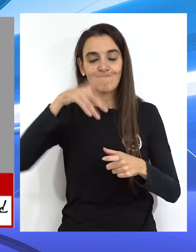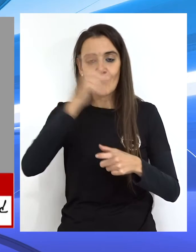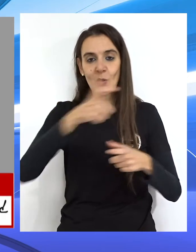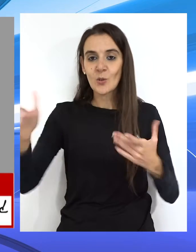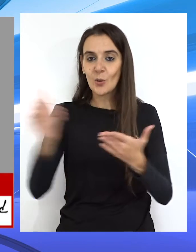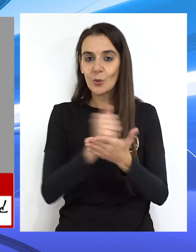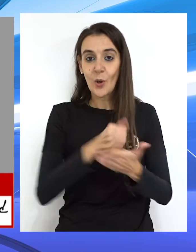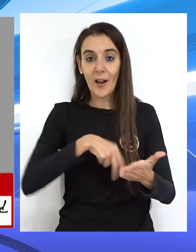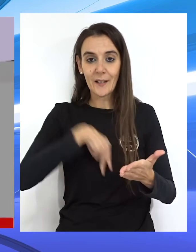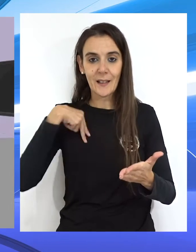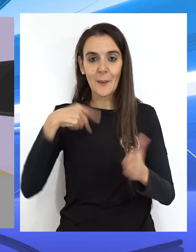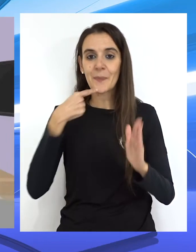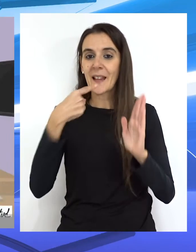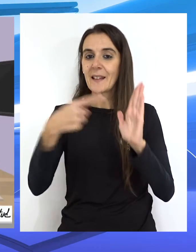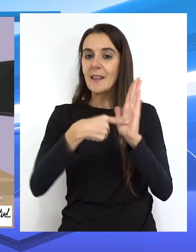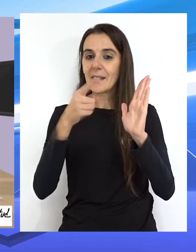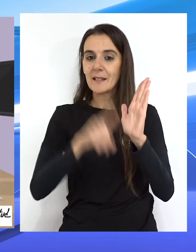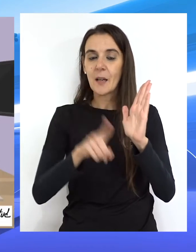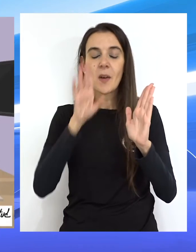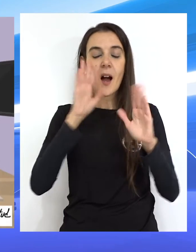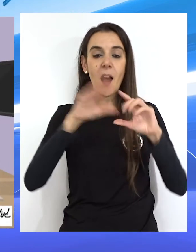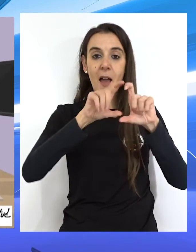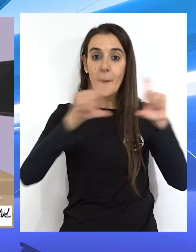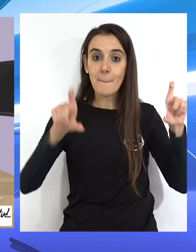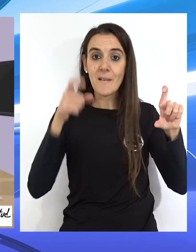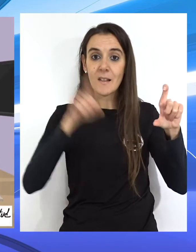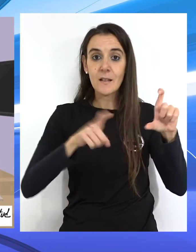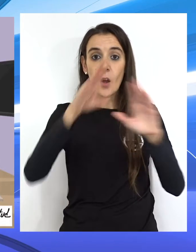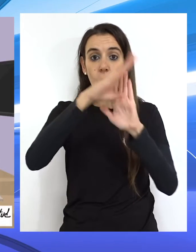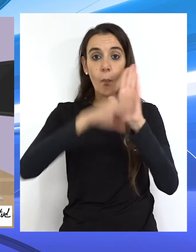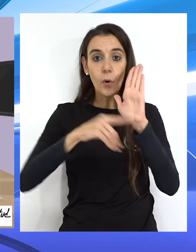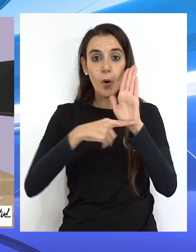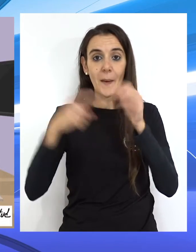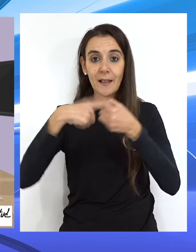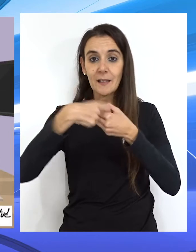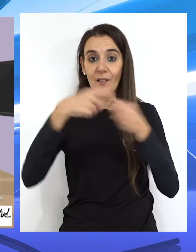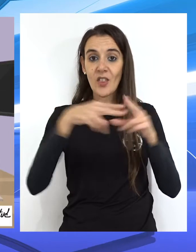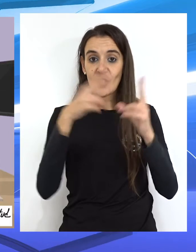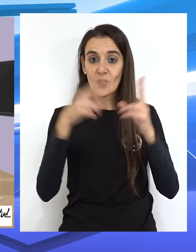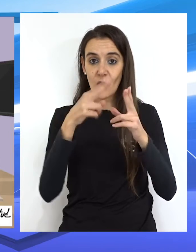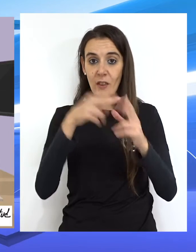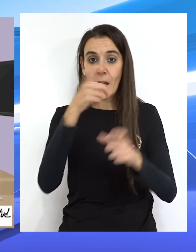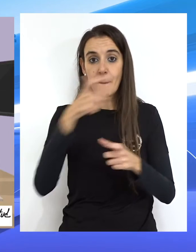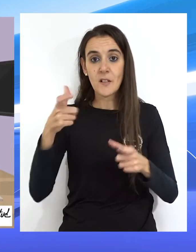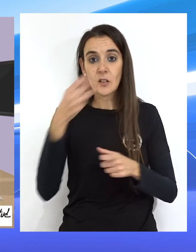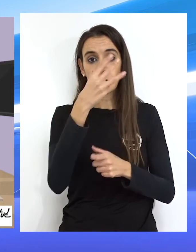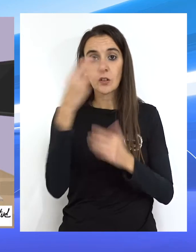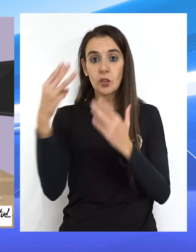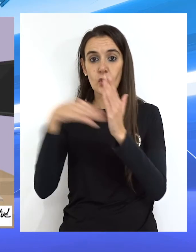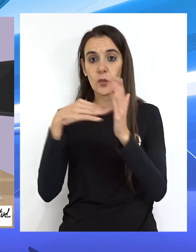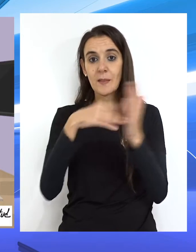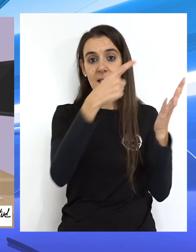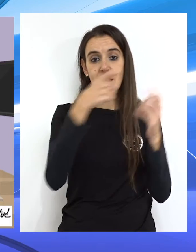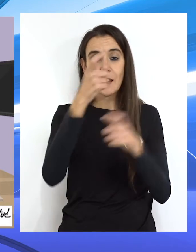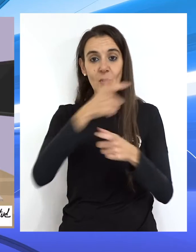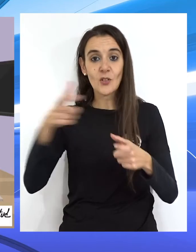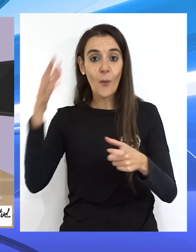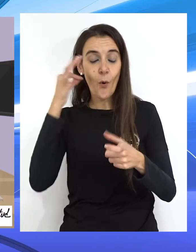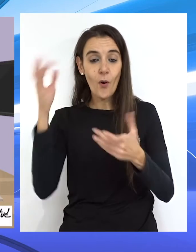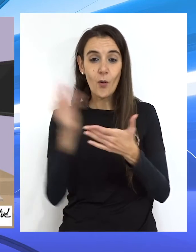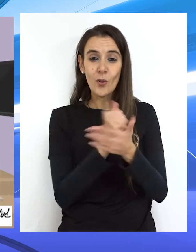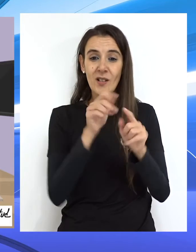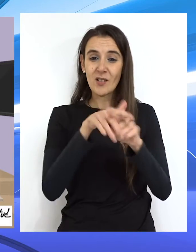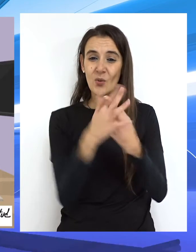en general. Hay que decir que esta entidad atendió a través de sus programas de intervención social a más de 38.600 mujeres